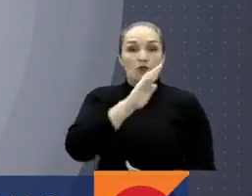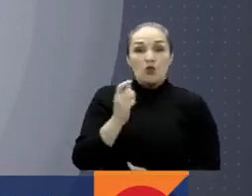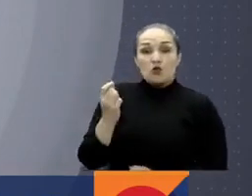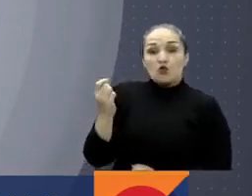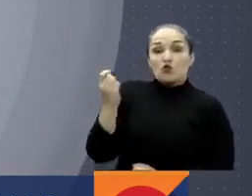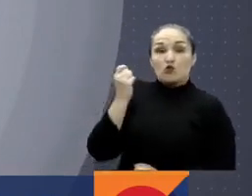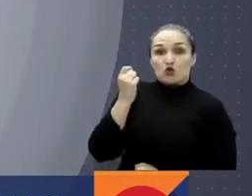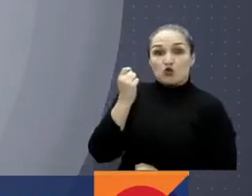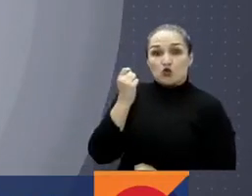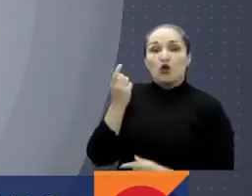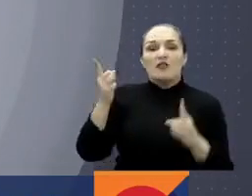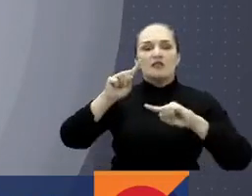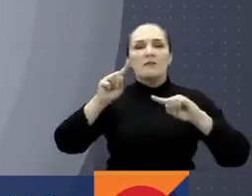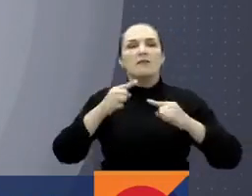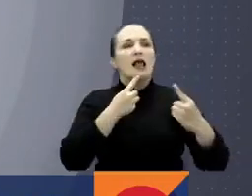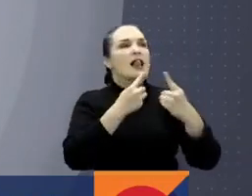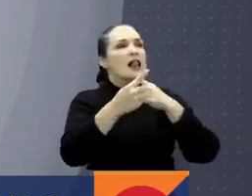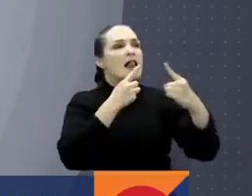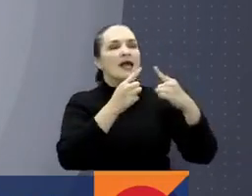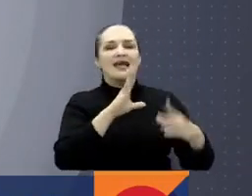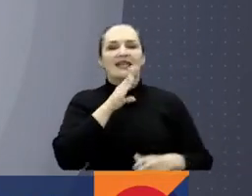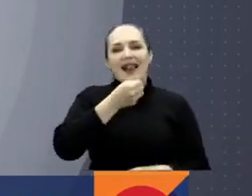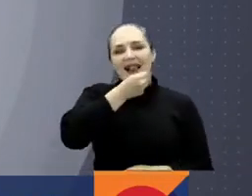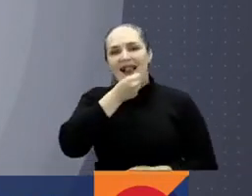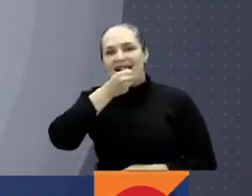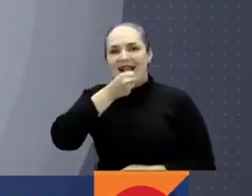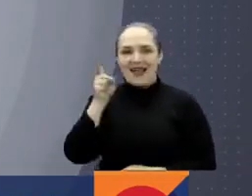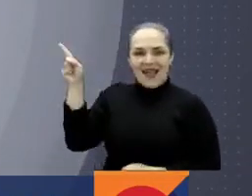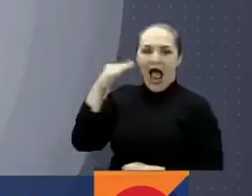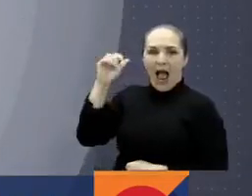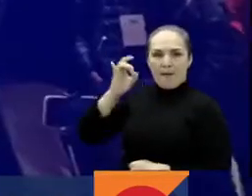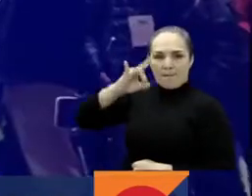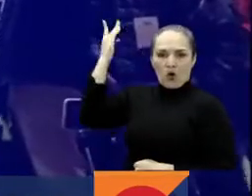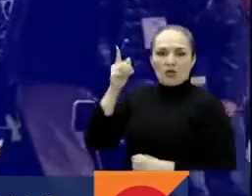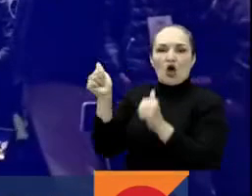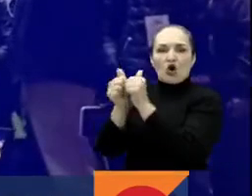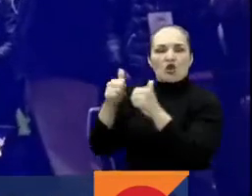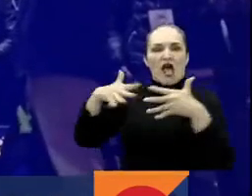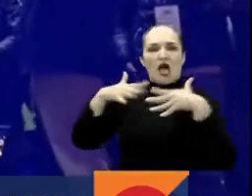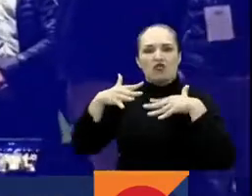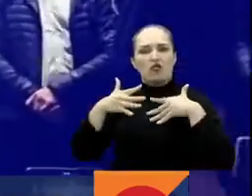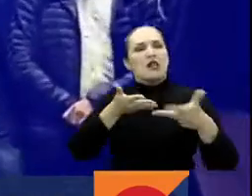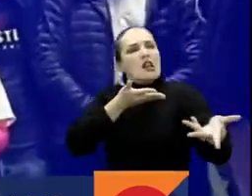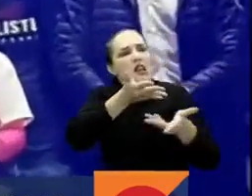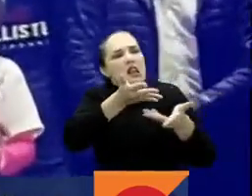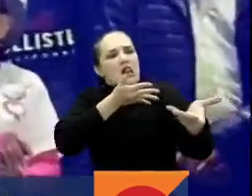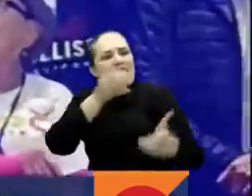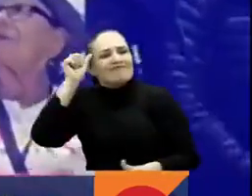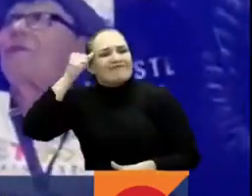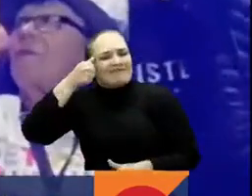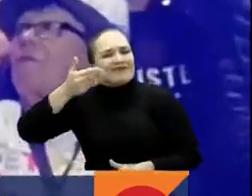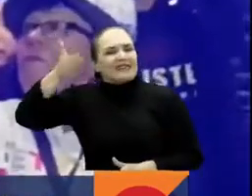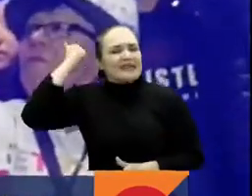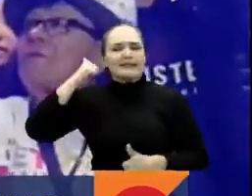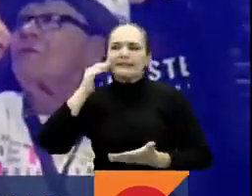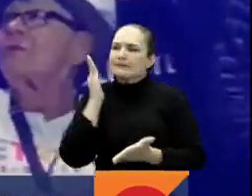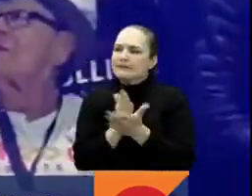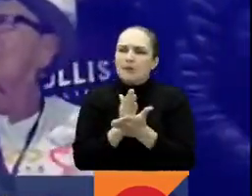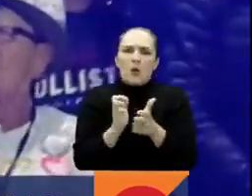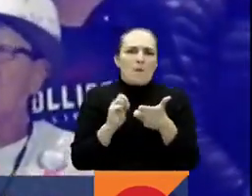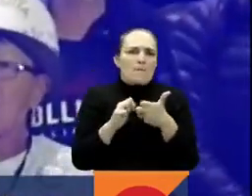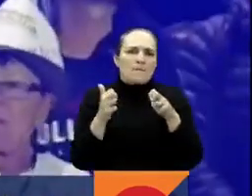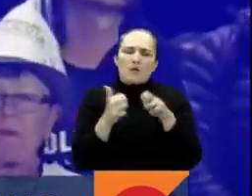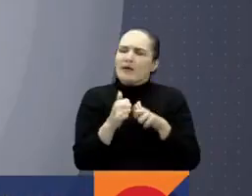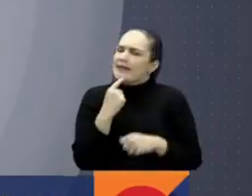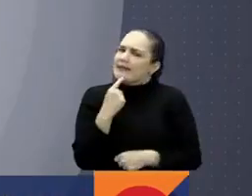diálogo con la cantante Adriana Lucía y los actores Santiago Alarcón y Julián Román, Gustavo Petro recordó cuál fue el momento más difícil en